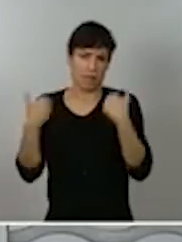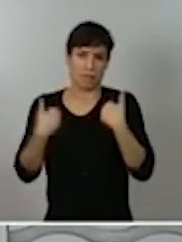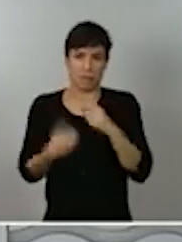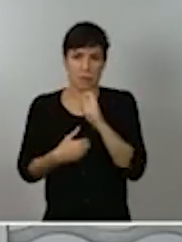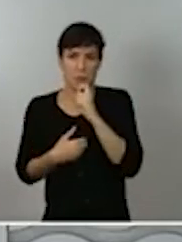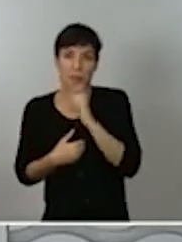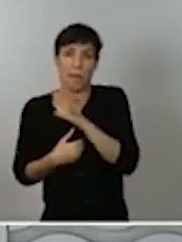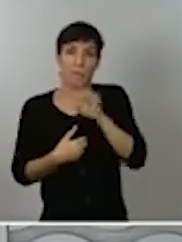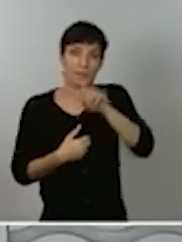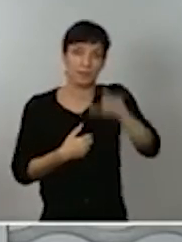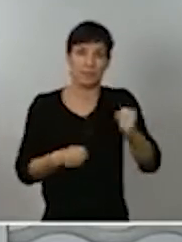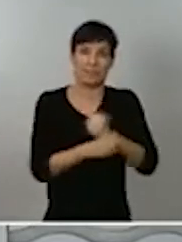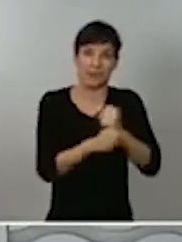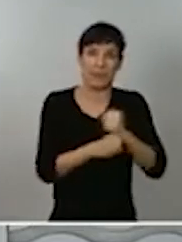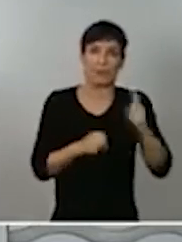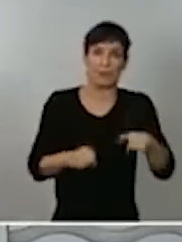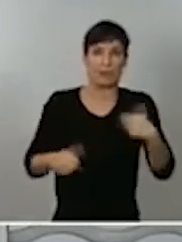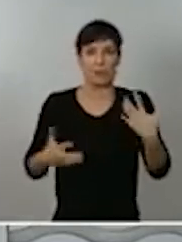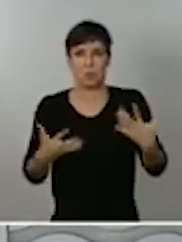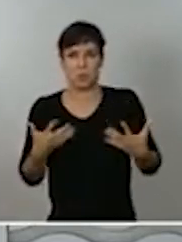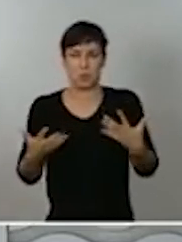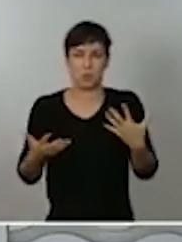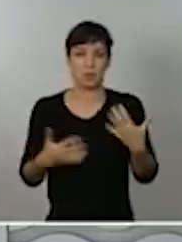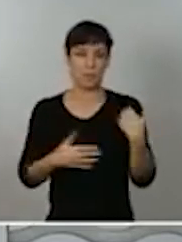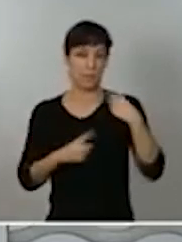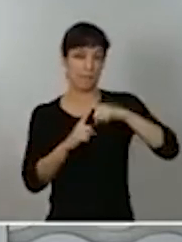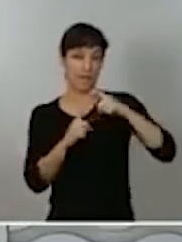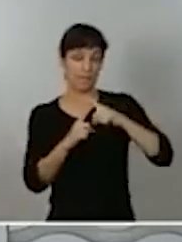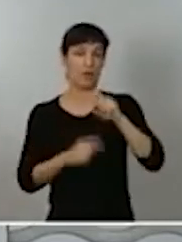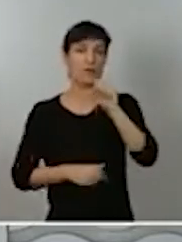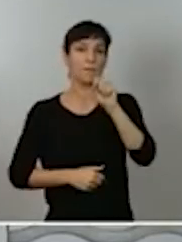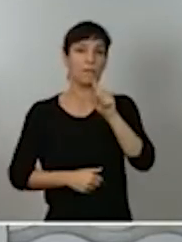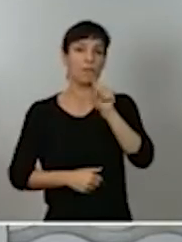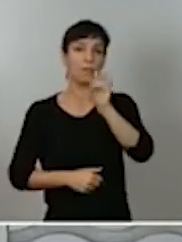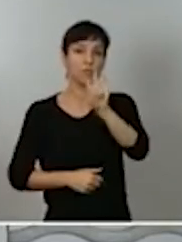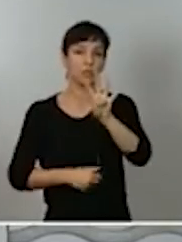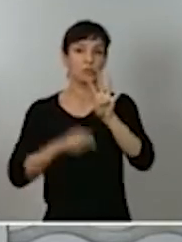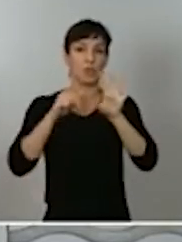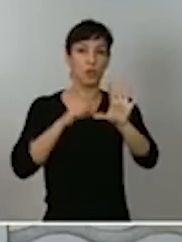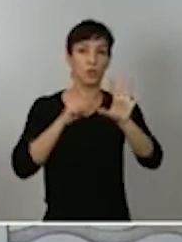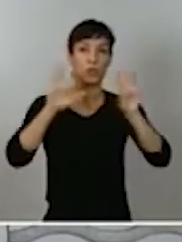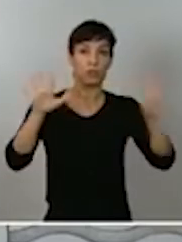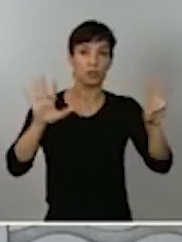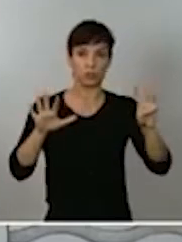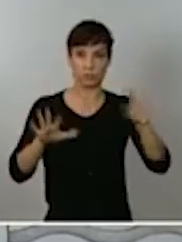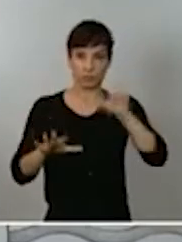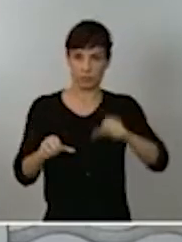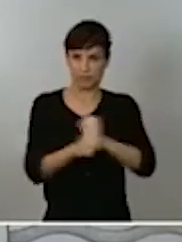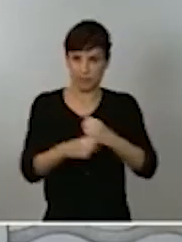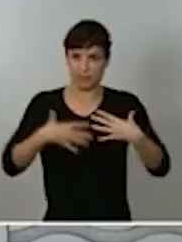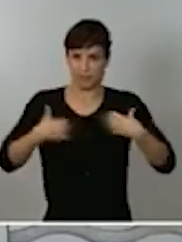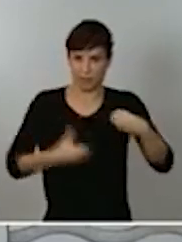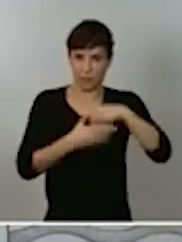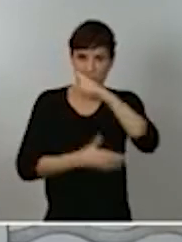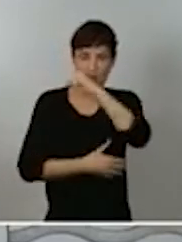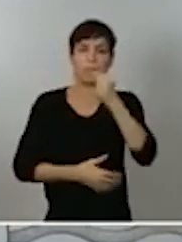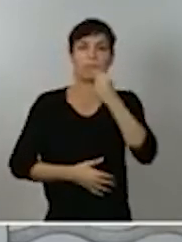Desde mayo, 1.458 sanitarios madrileños han resultado contagiados por el coronavirus.